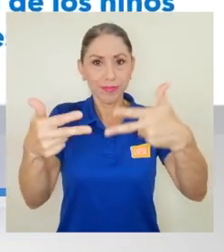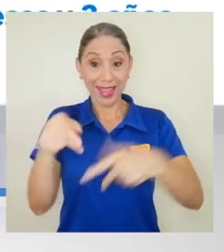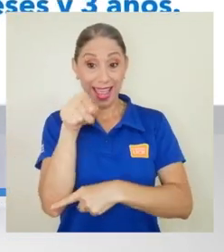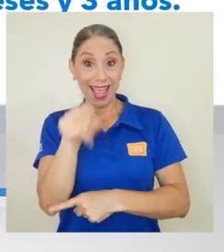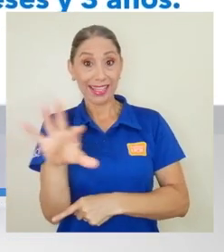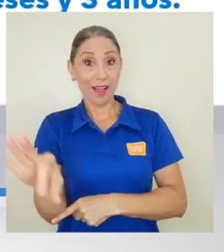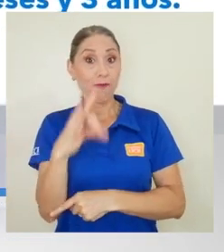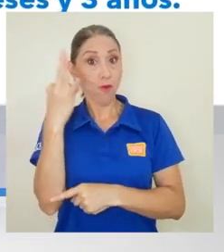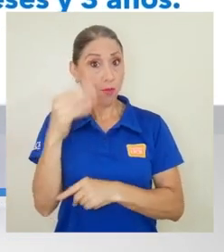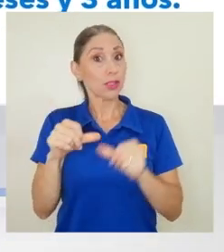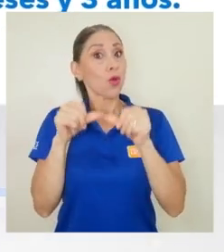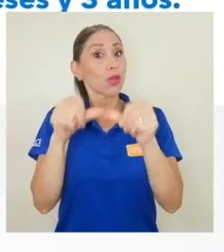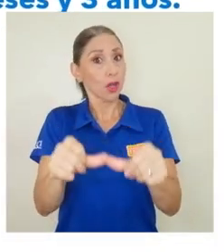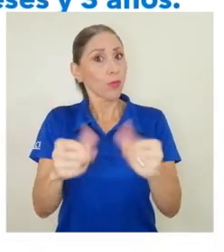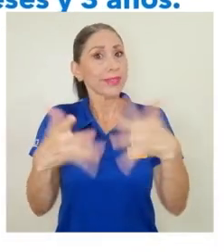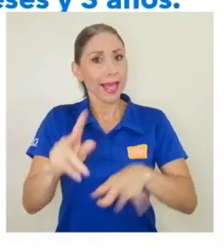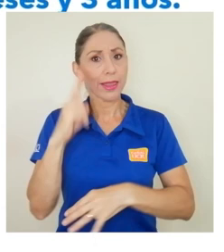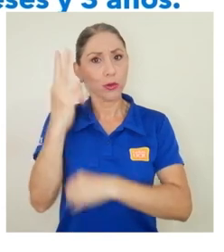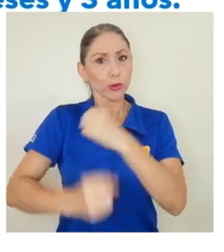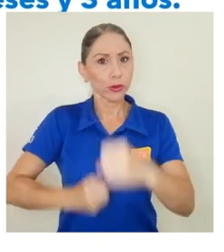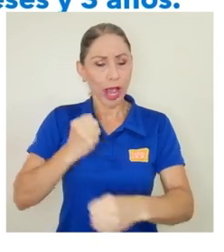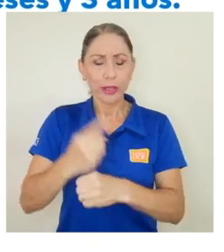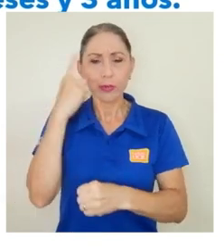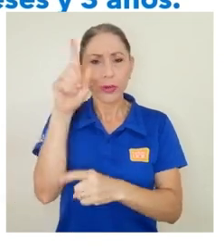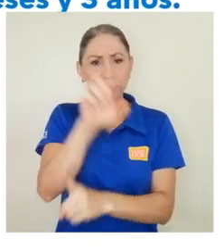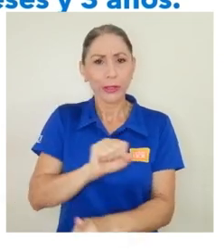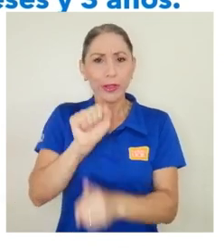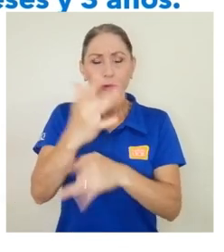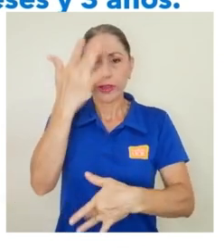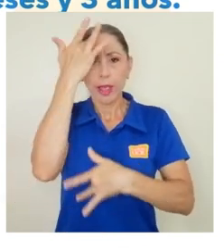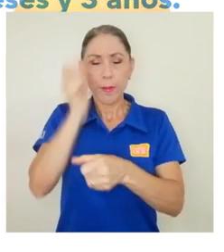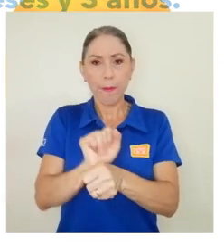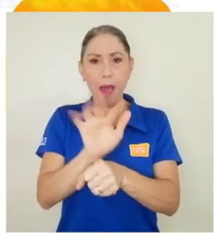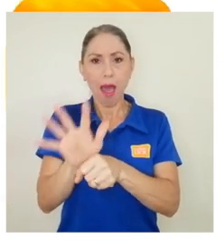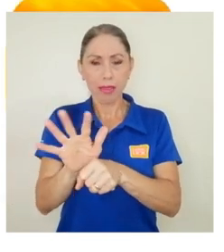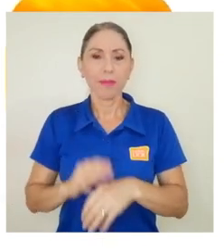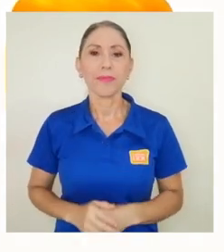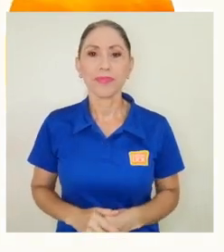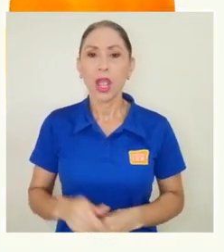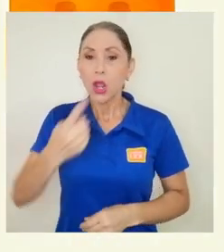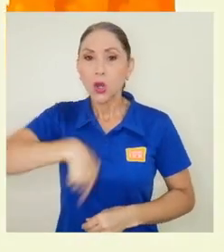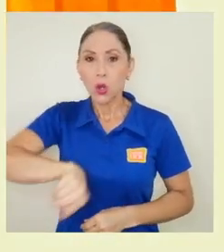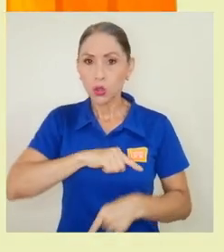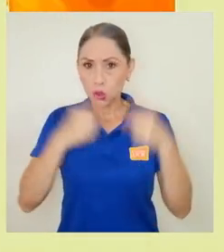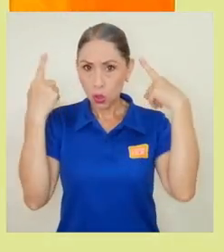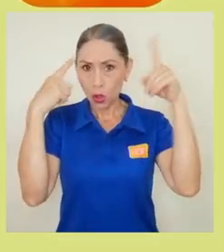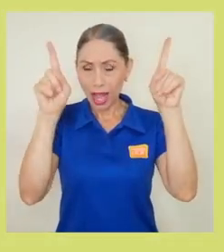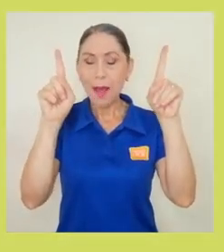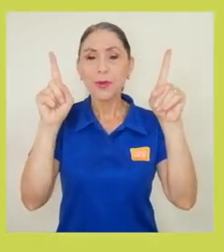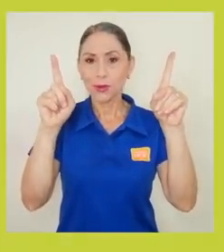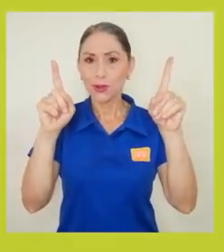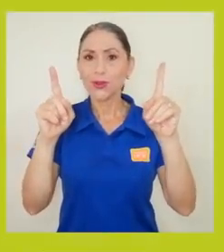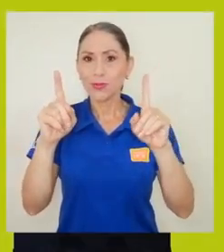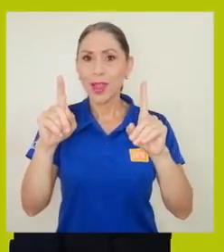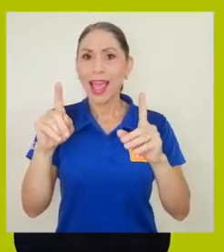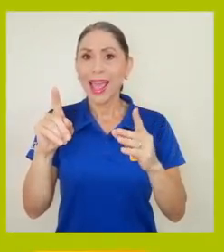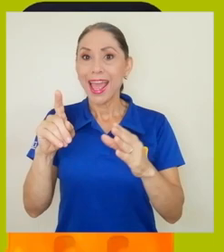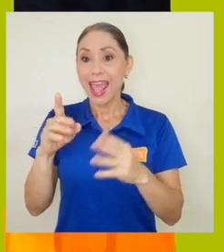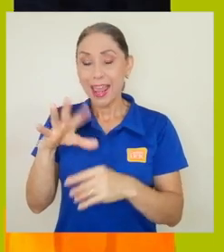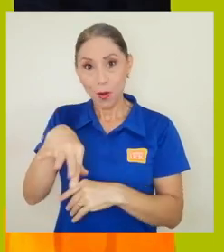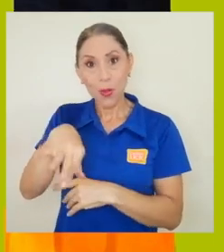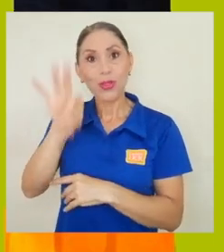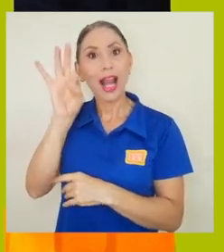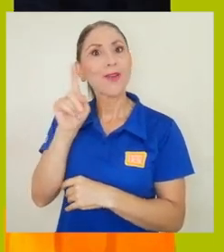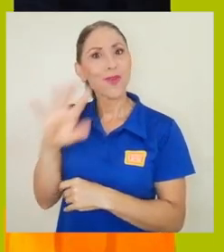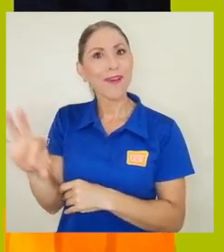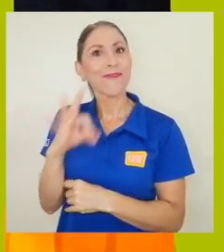una modalidad que se continuó por segundo año consecutivo debido a la pandemia. Logramos encontrar una plataforma por